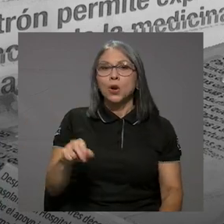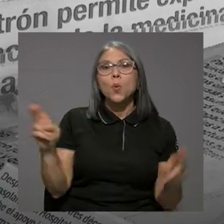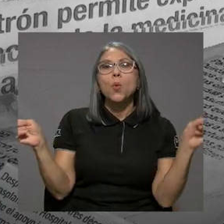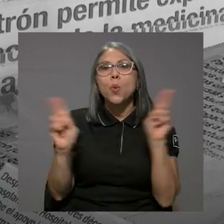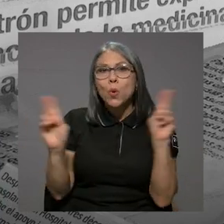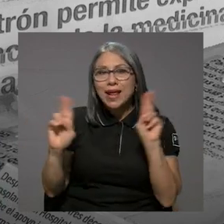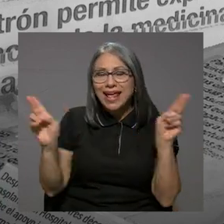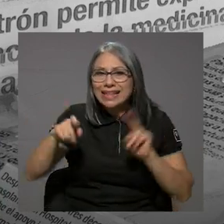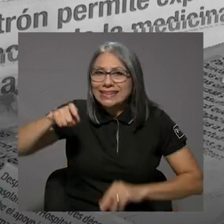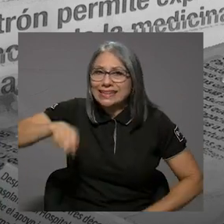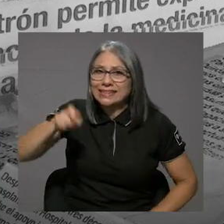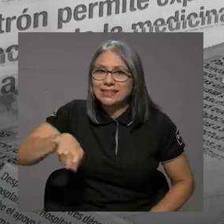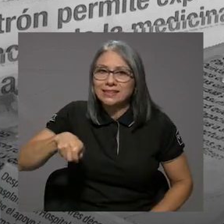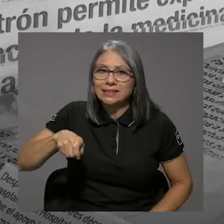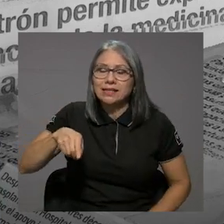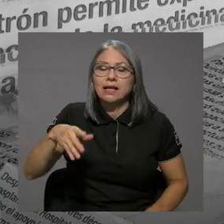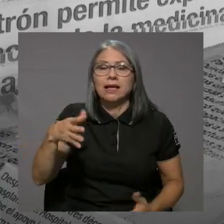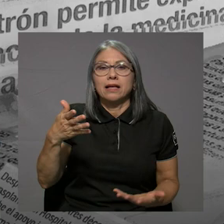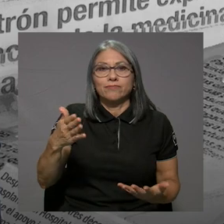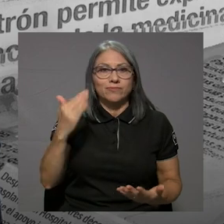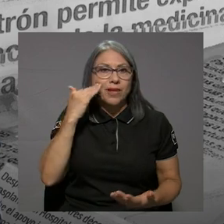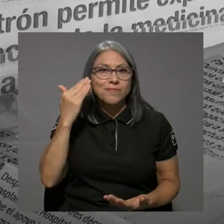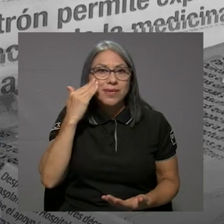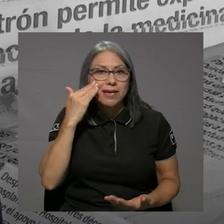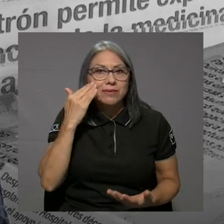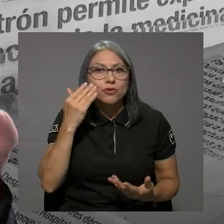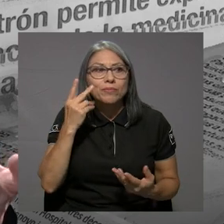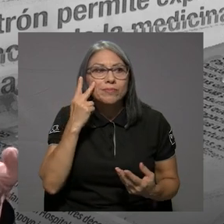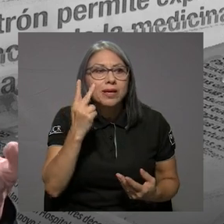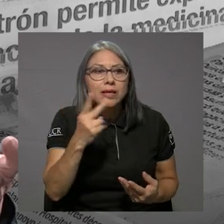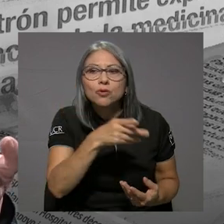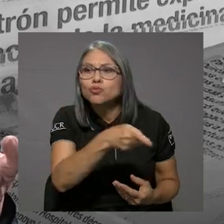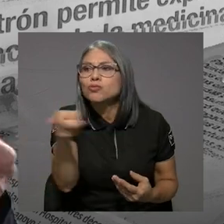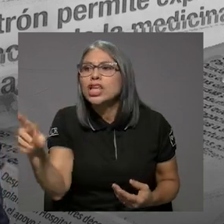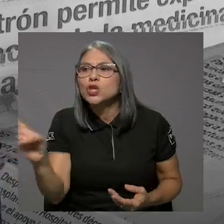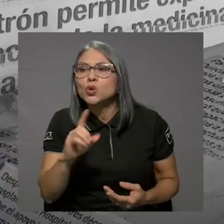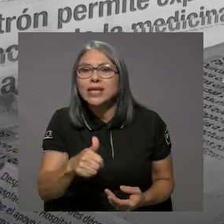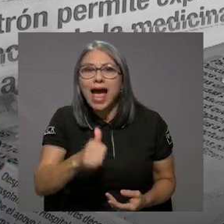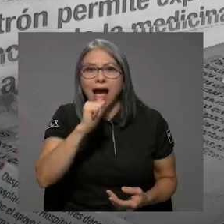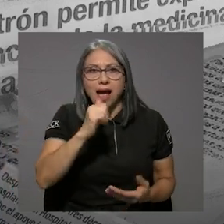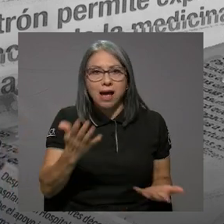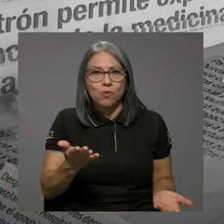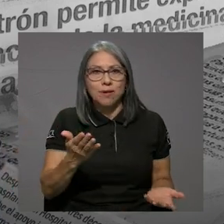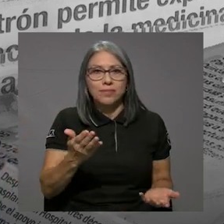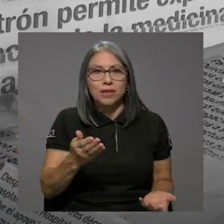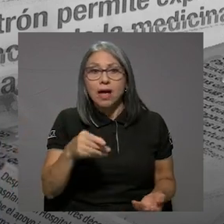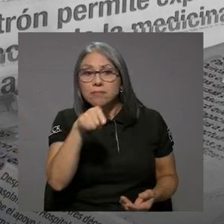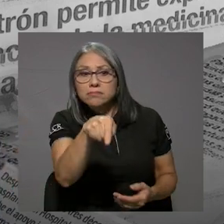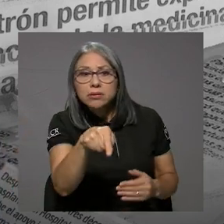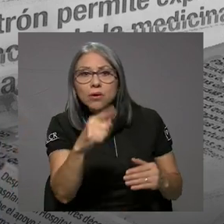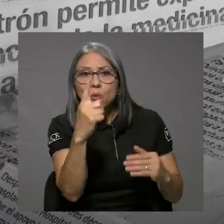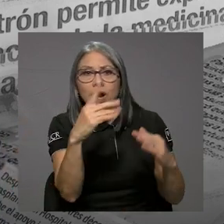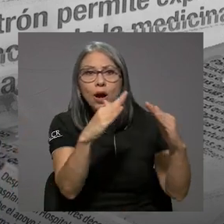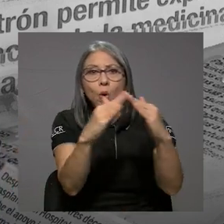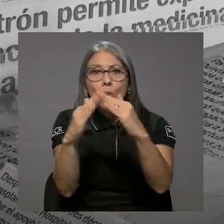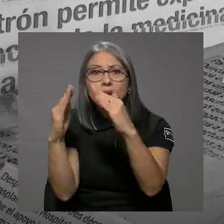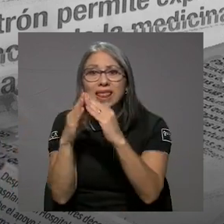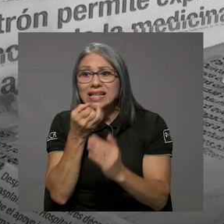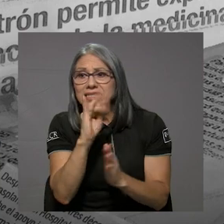son urgentes considerando, como te digo, las fuentes de agua. O sea, una comunidad sin agua,